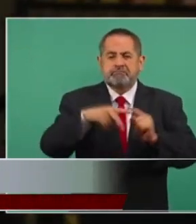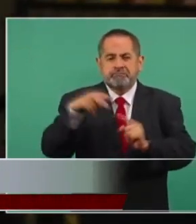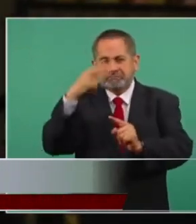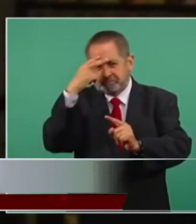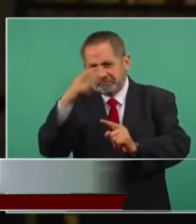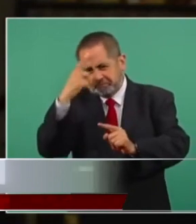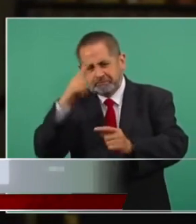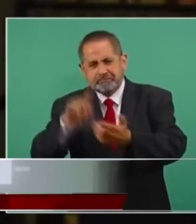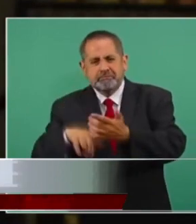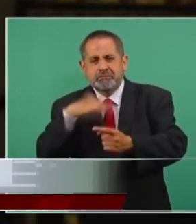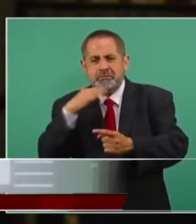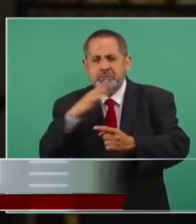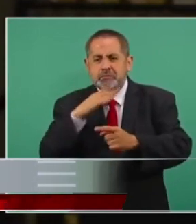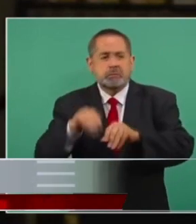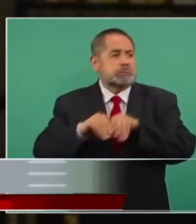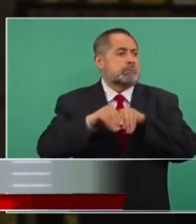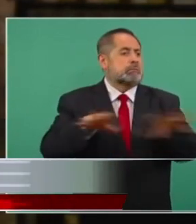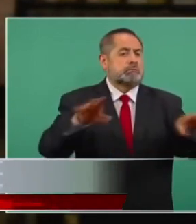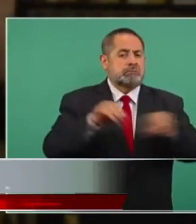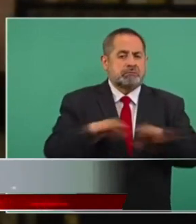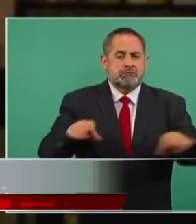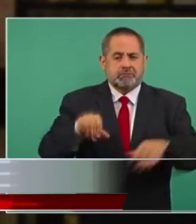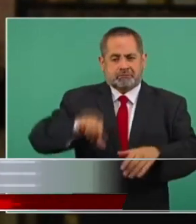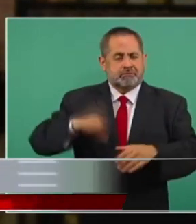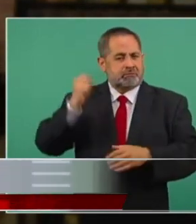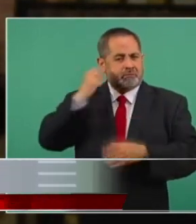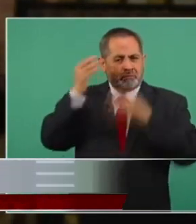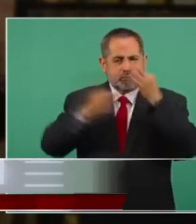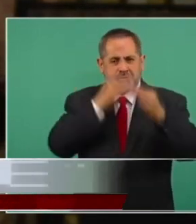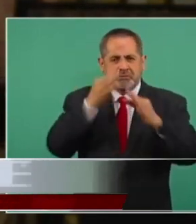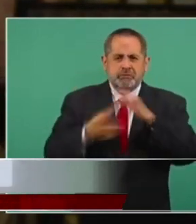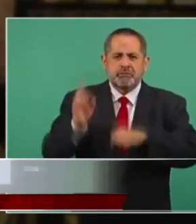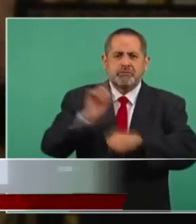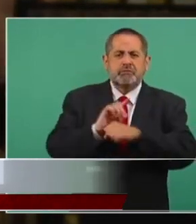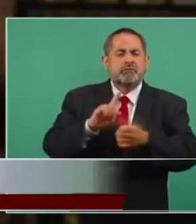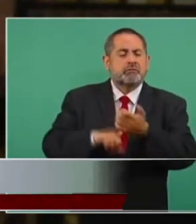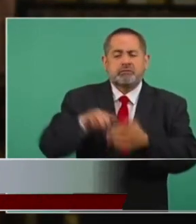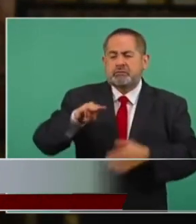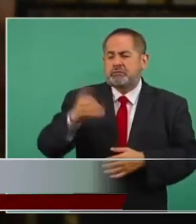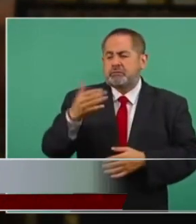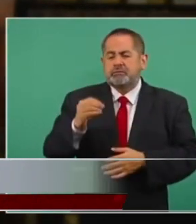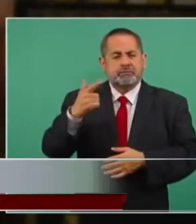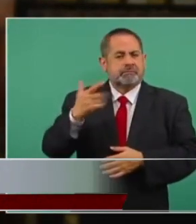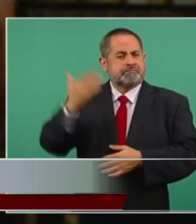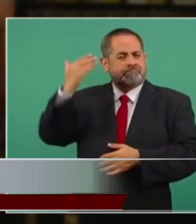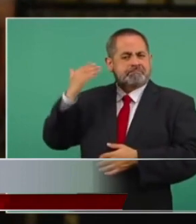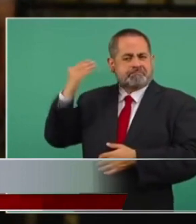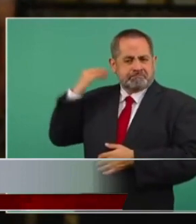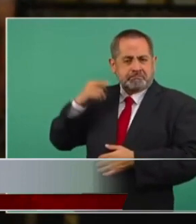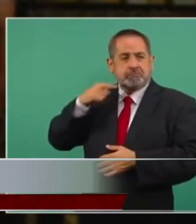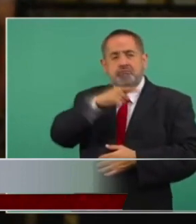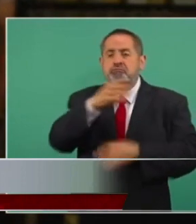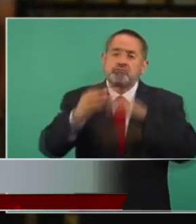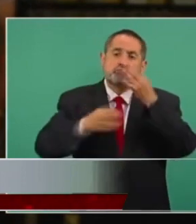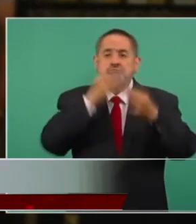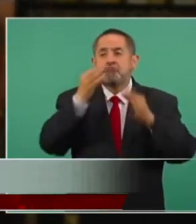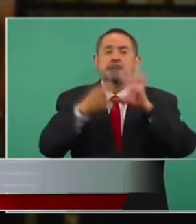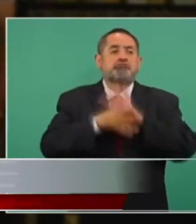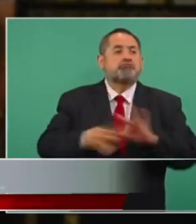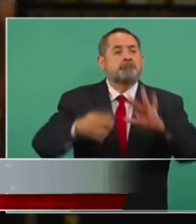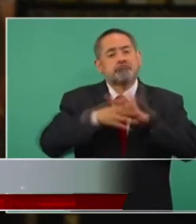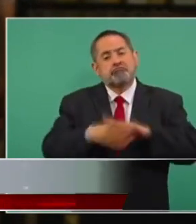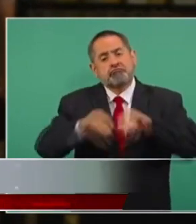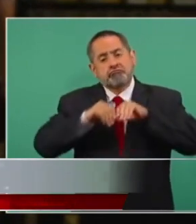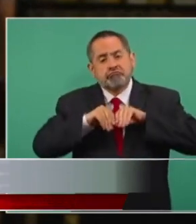corrupción y la impunidad en su conferencia de prensa del 7 de mayo pasado cuando usted dio a conocer aquí